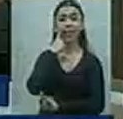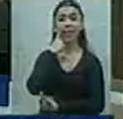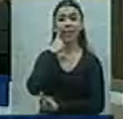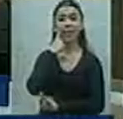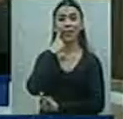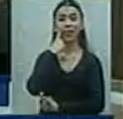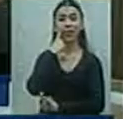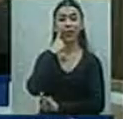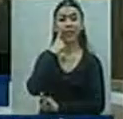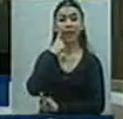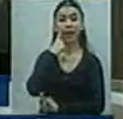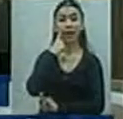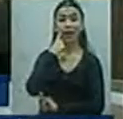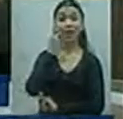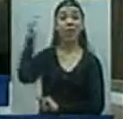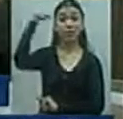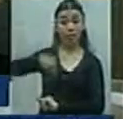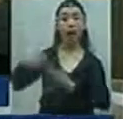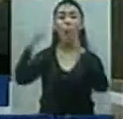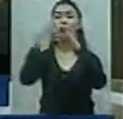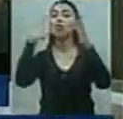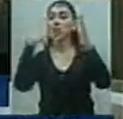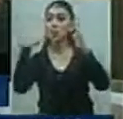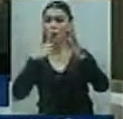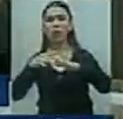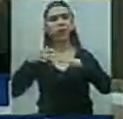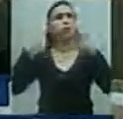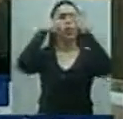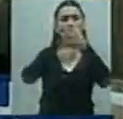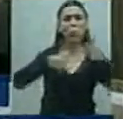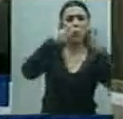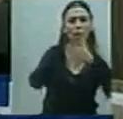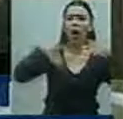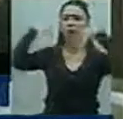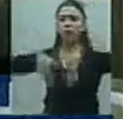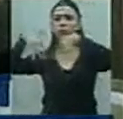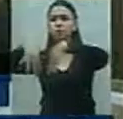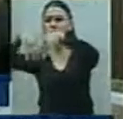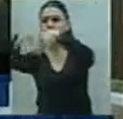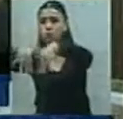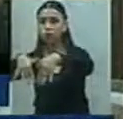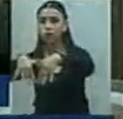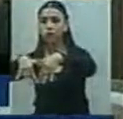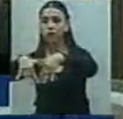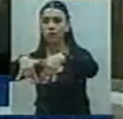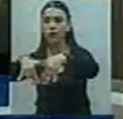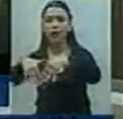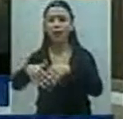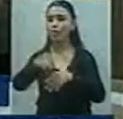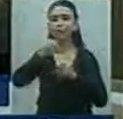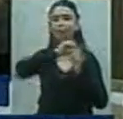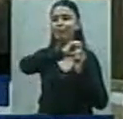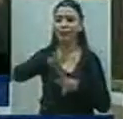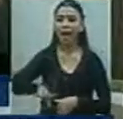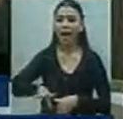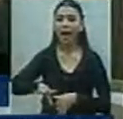porque hacían movilizaciones, movilizaron gente y utilizaron lo más triste, han utilizado